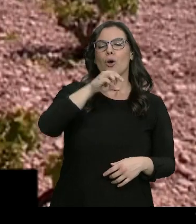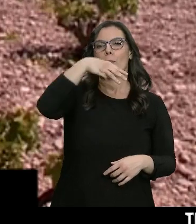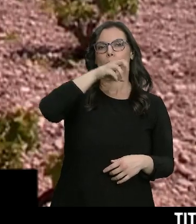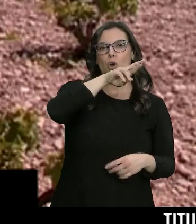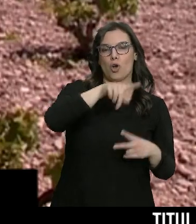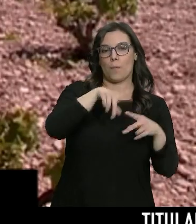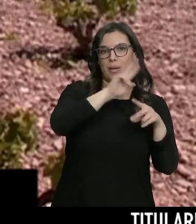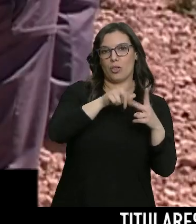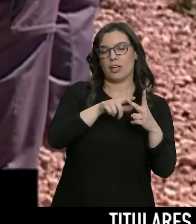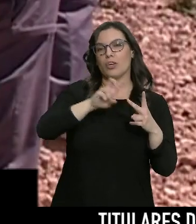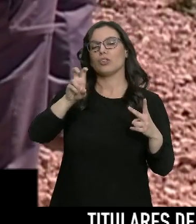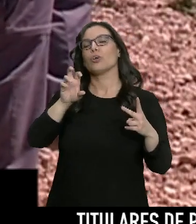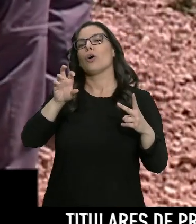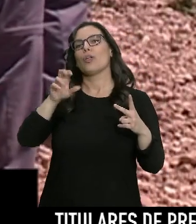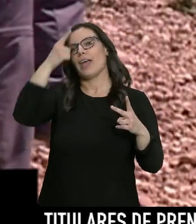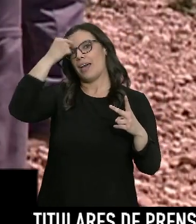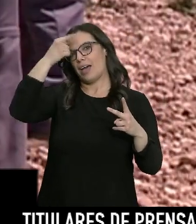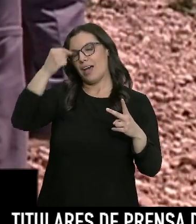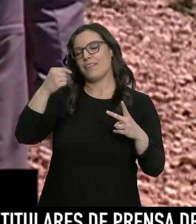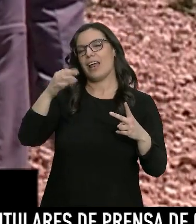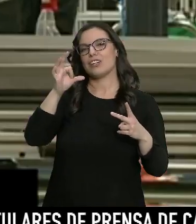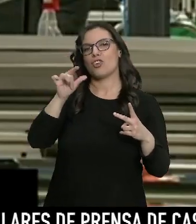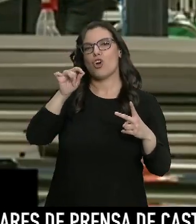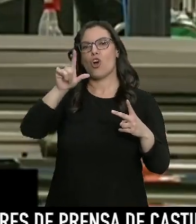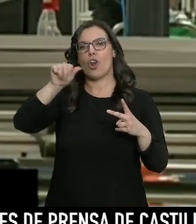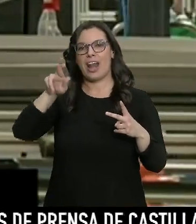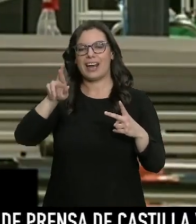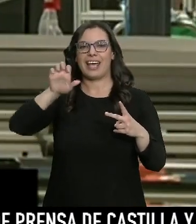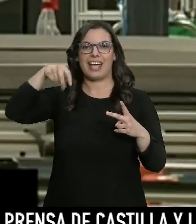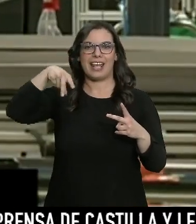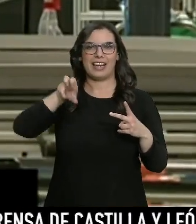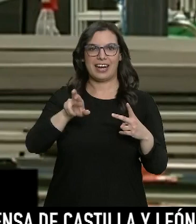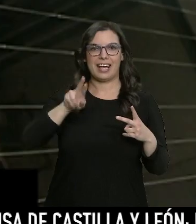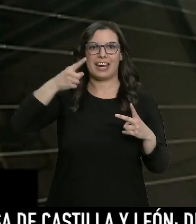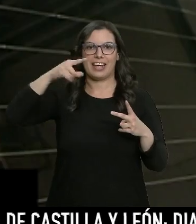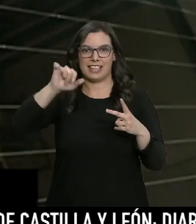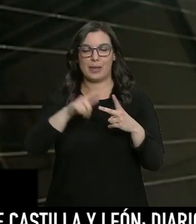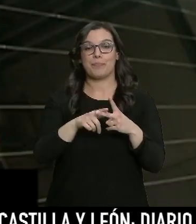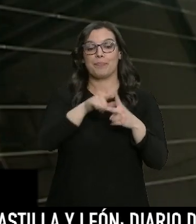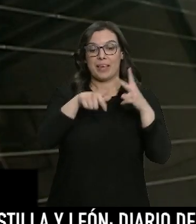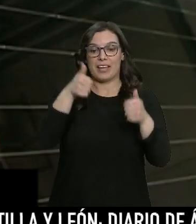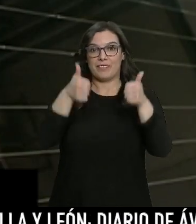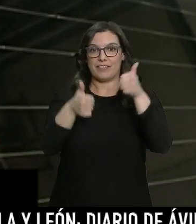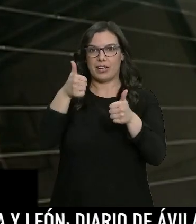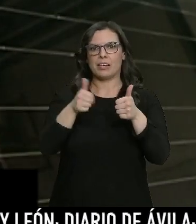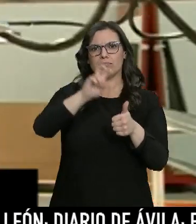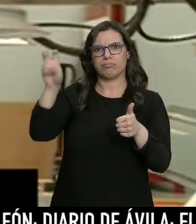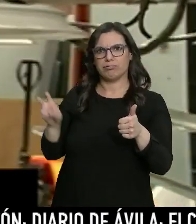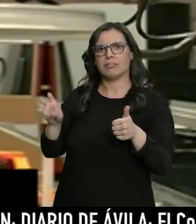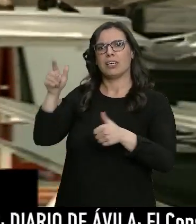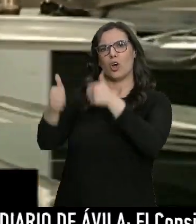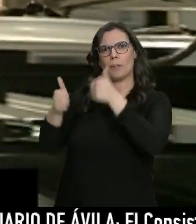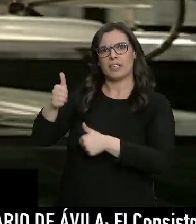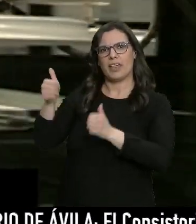Onyx Solar Energy de Ávila. Han llegado a la última fase de este certamen junto a otras tres empresas de Alicante, Cáceres y